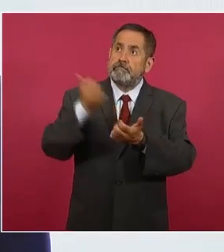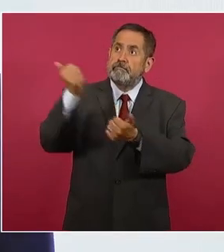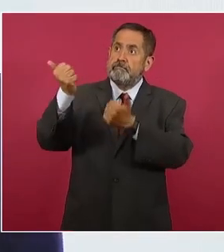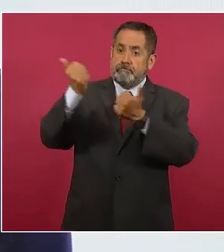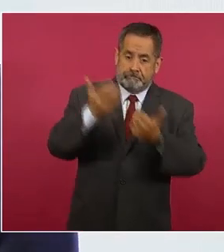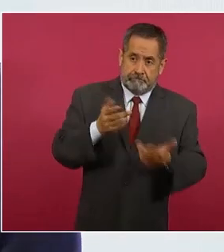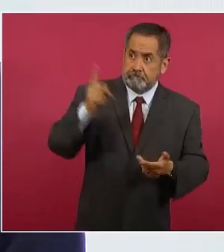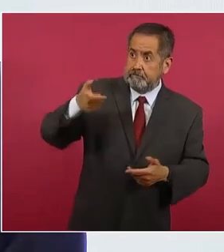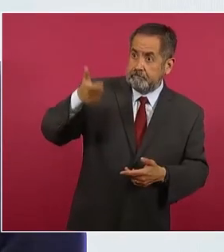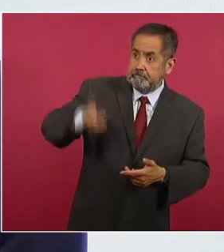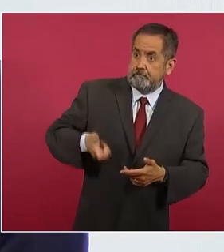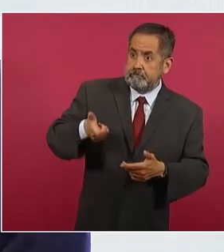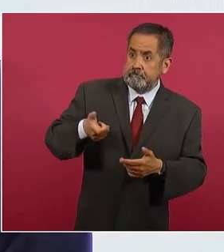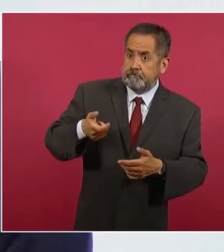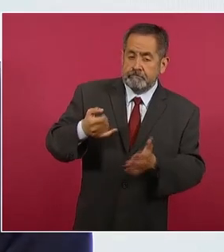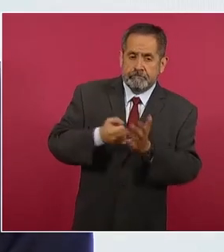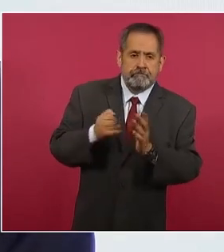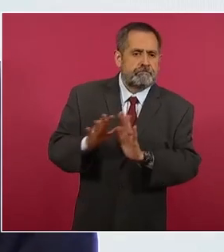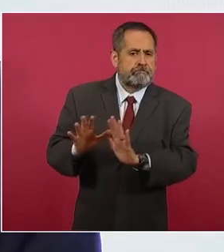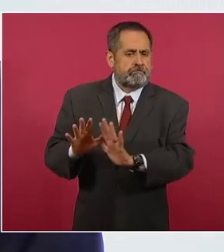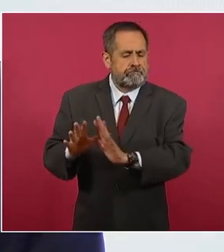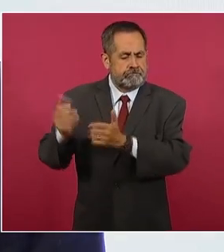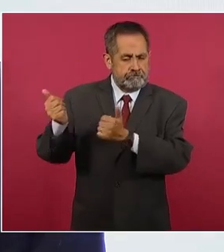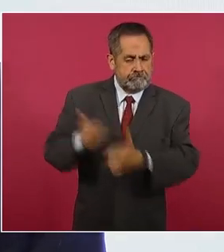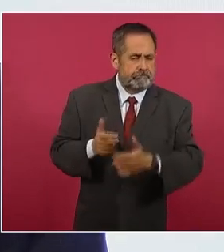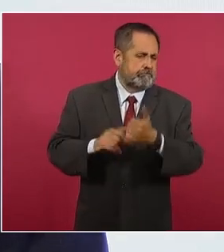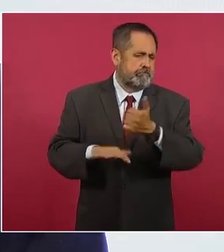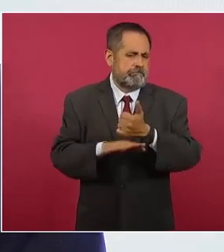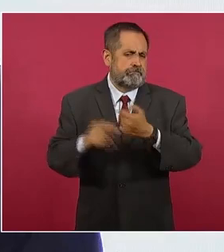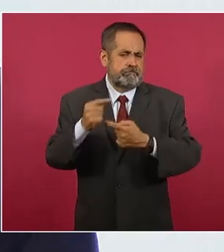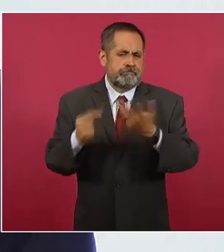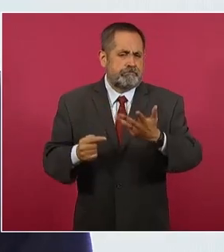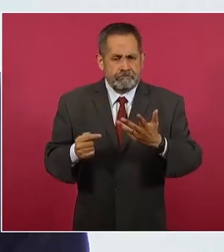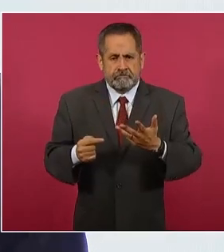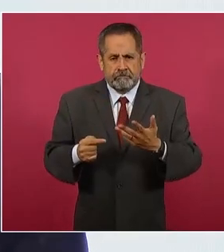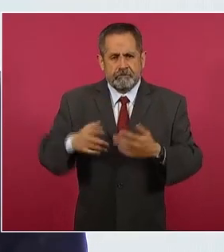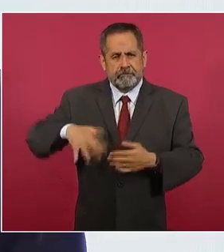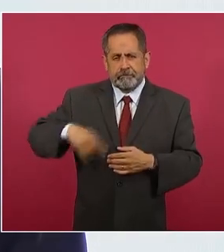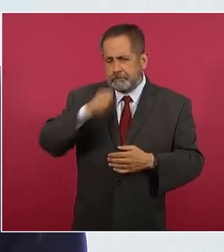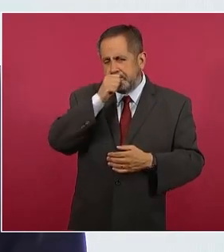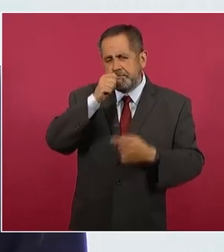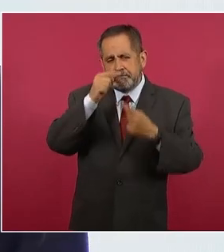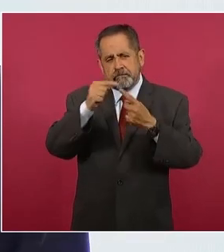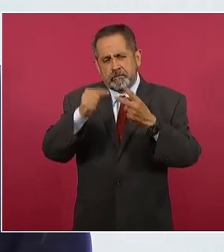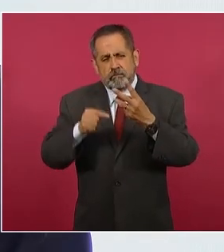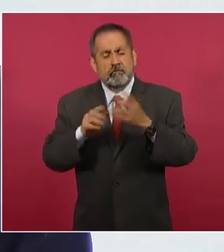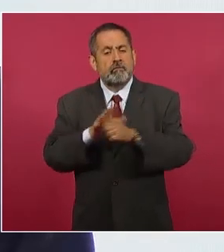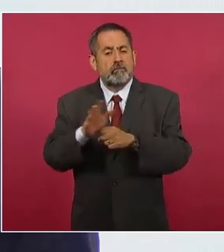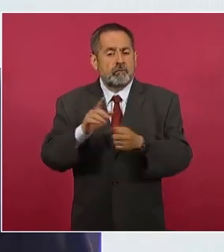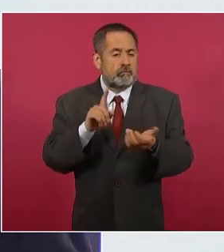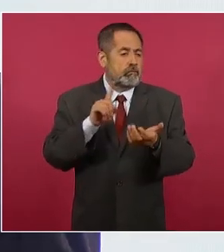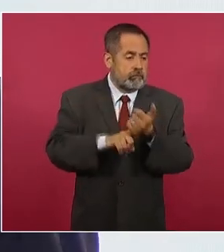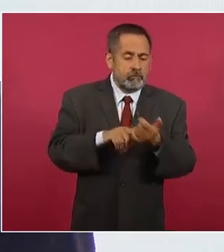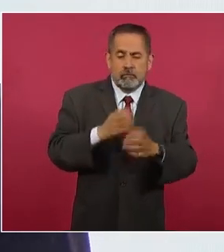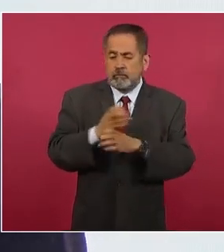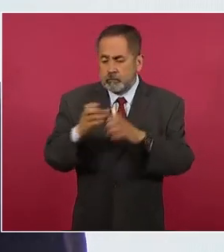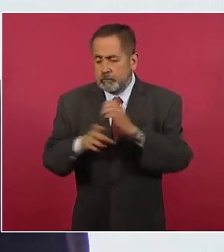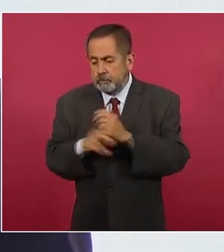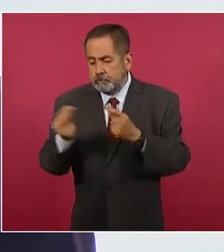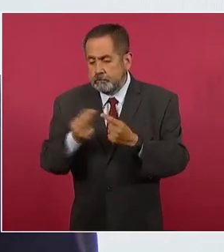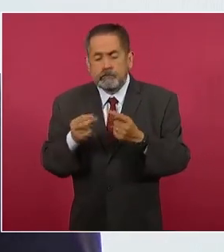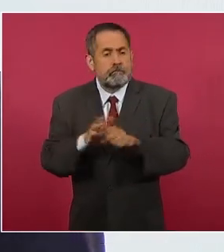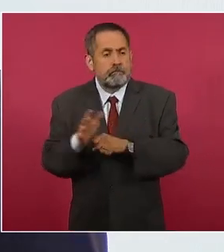insumo. Los alimentos básicos están mencionados aquí y los insumos también están